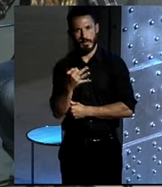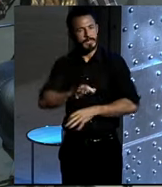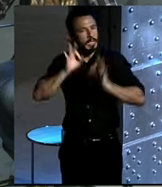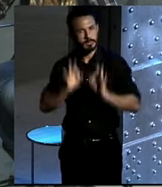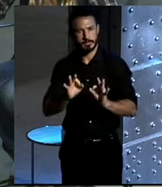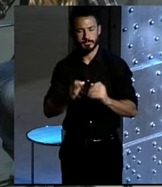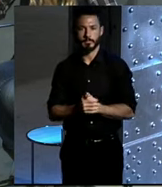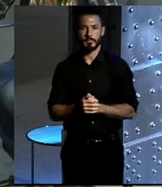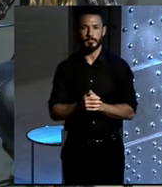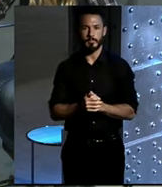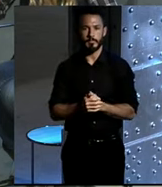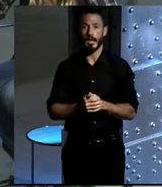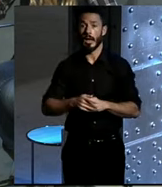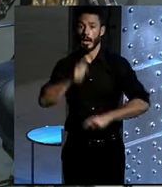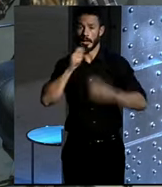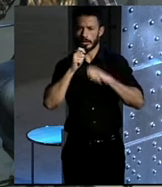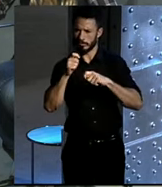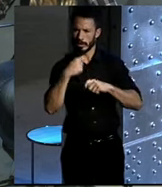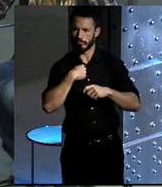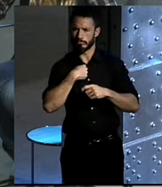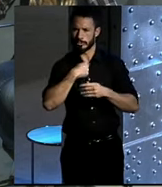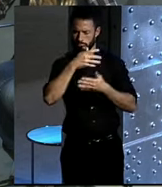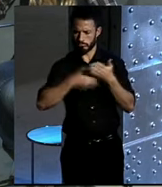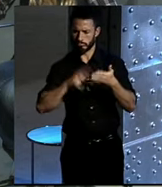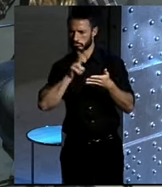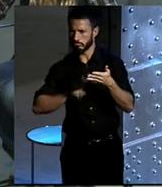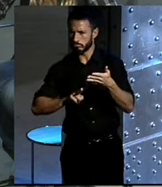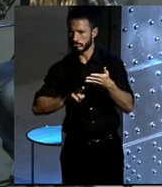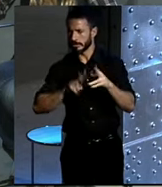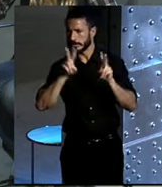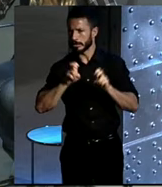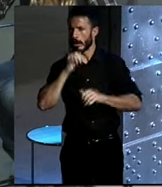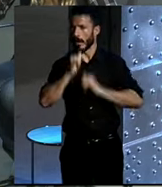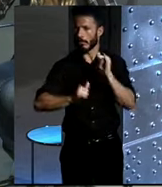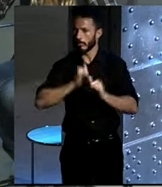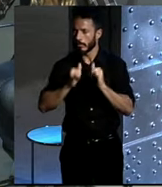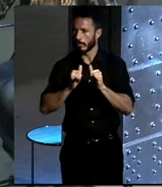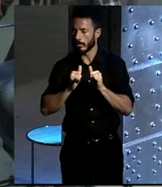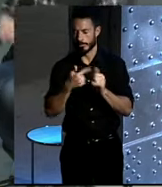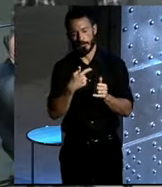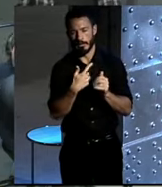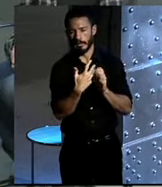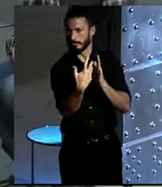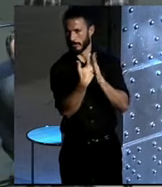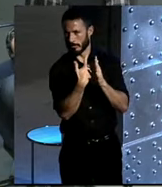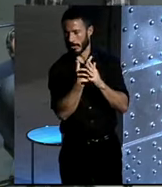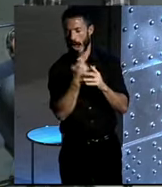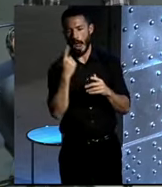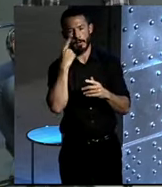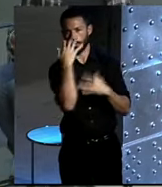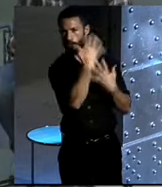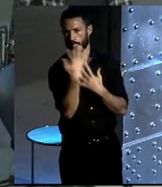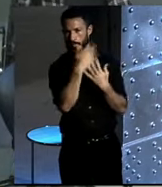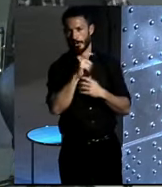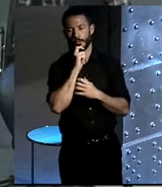las entrevistas que he repasado, sobre ti hablando de la bici, decías, a mí eso me lo tienes que, de ahí me tienes que convencer. En Madrid